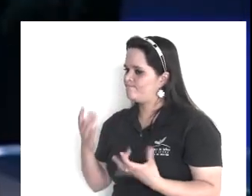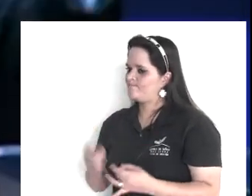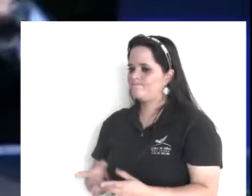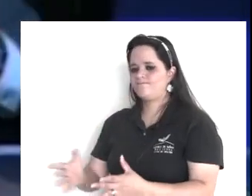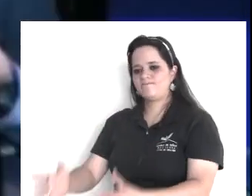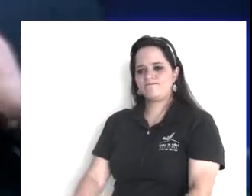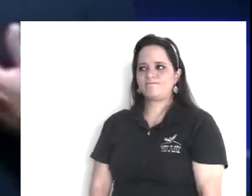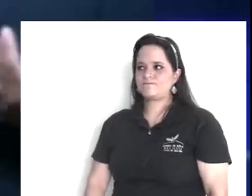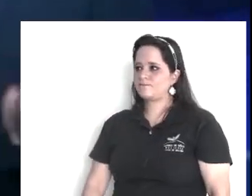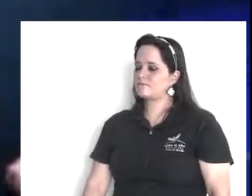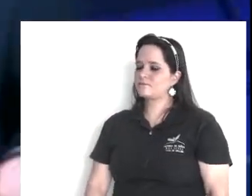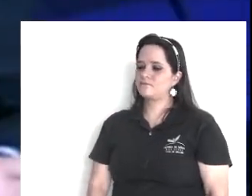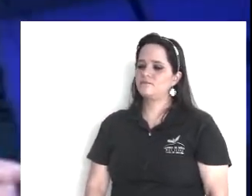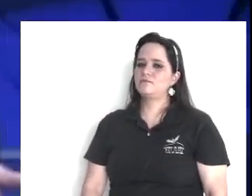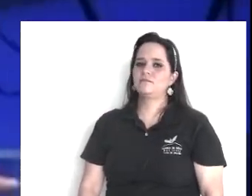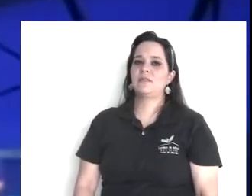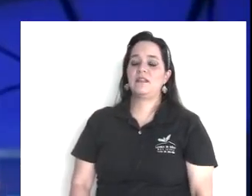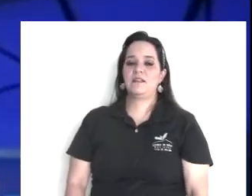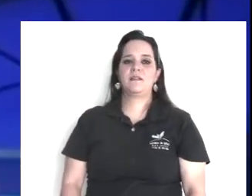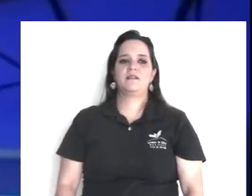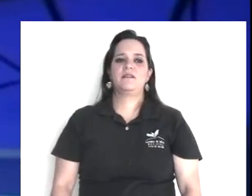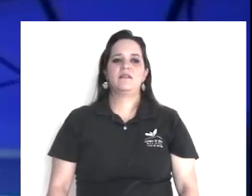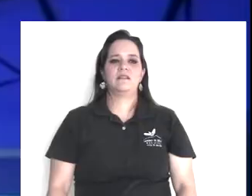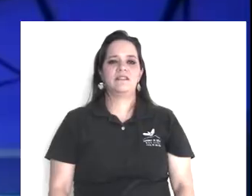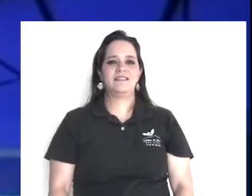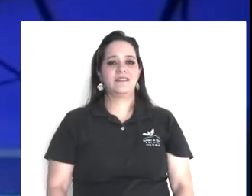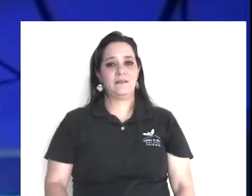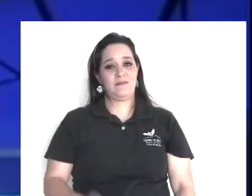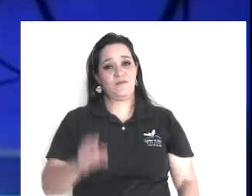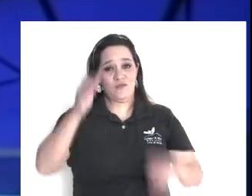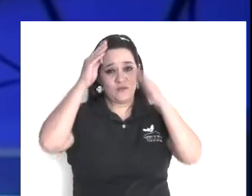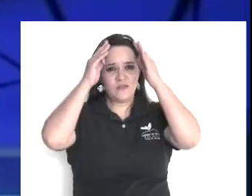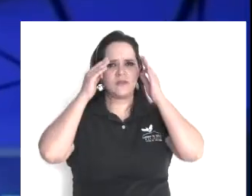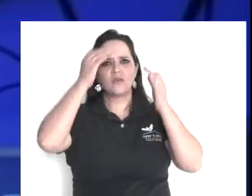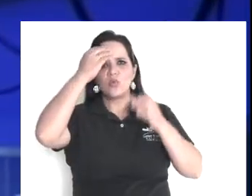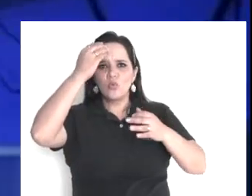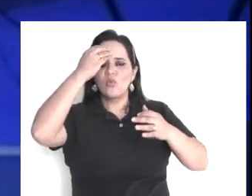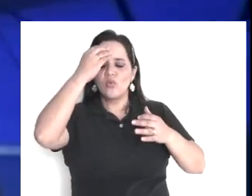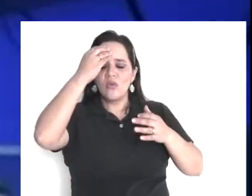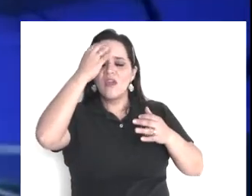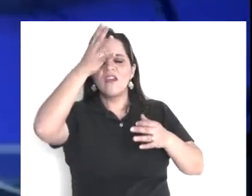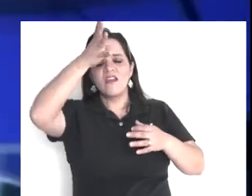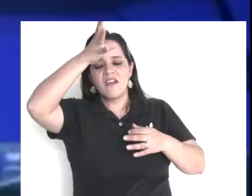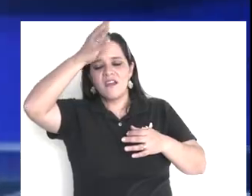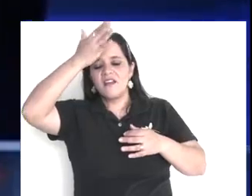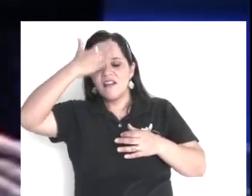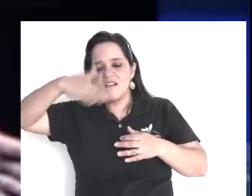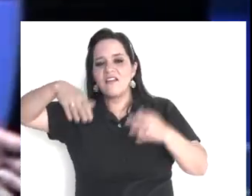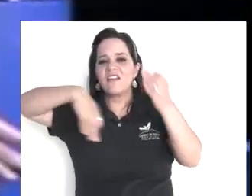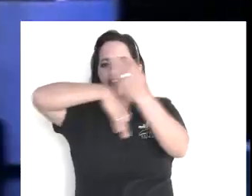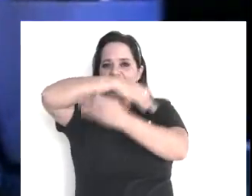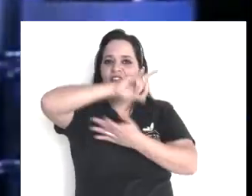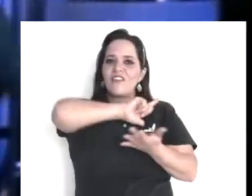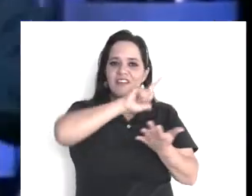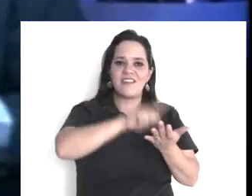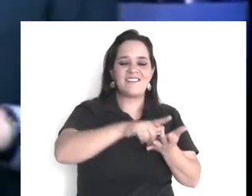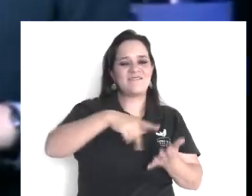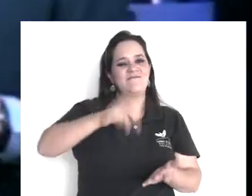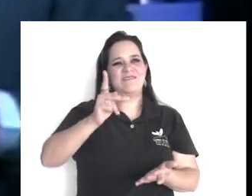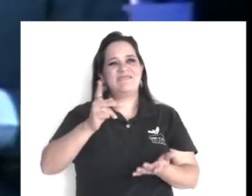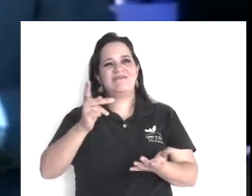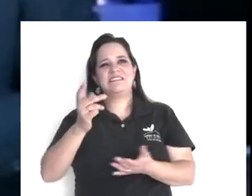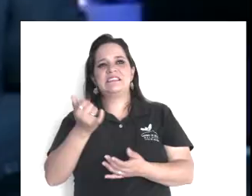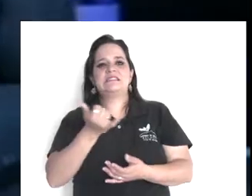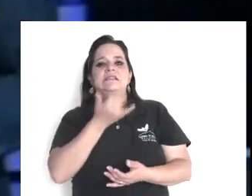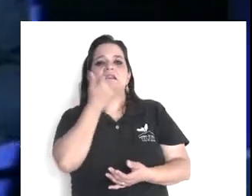no conocen la ley, y ellos la conocían, y la estaban haciendo a un lado, ese error hermanos, es muy común,